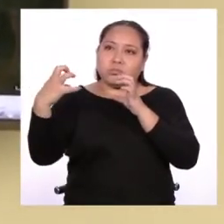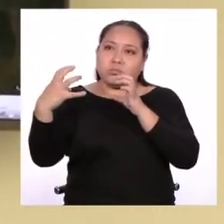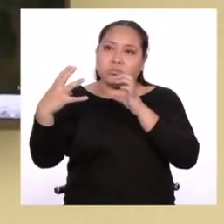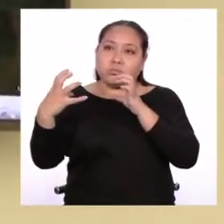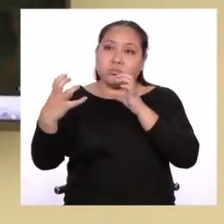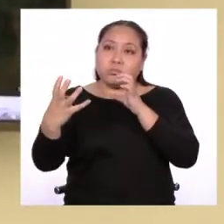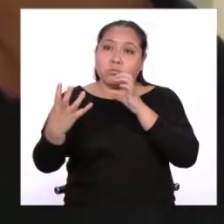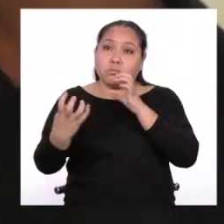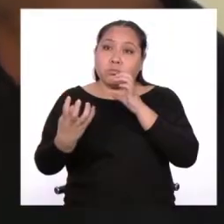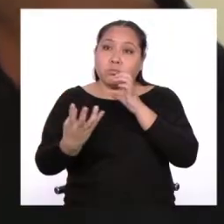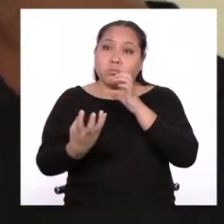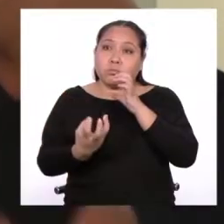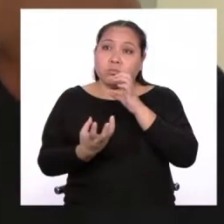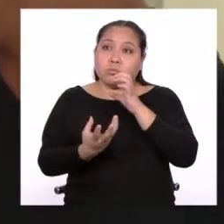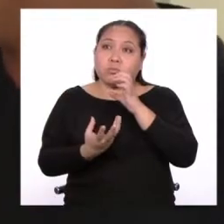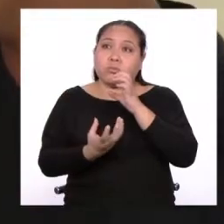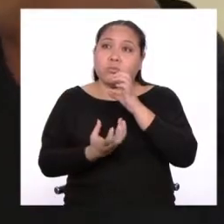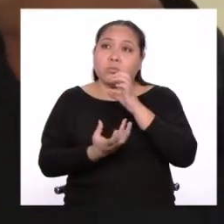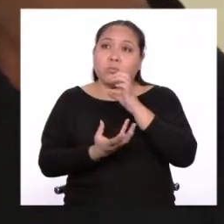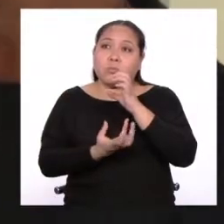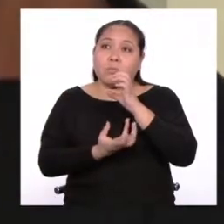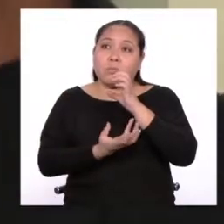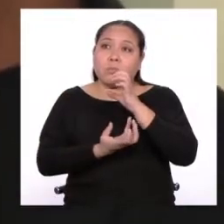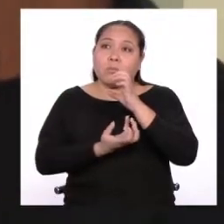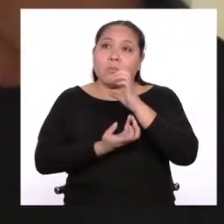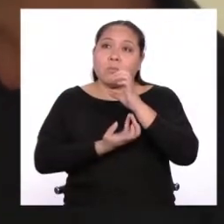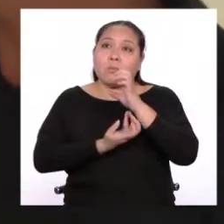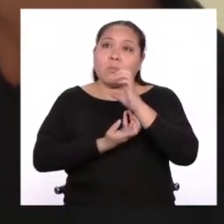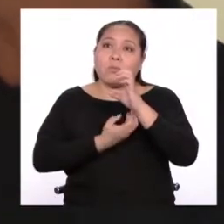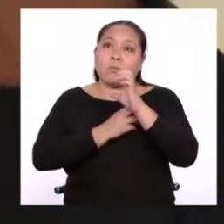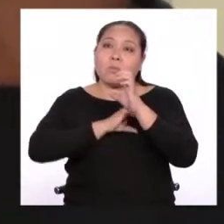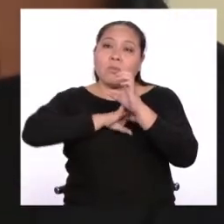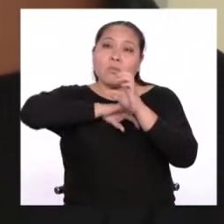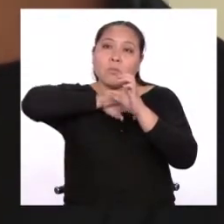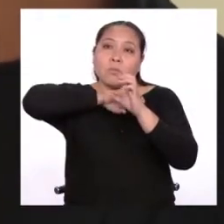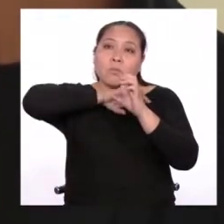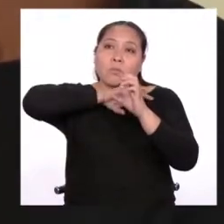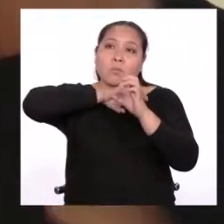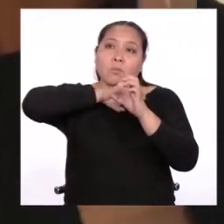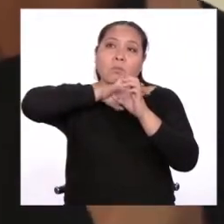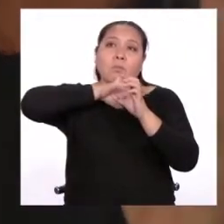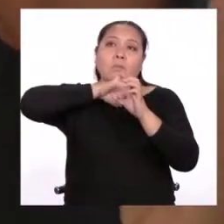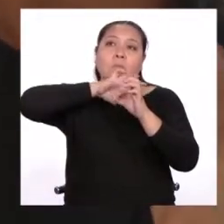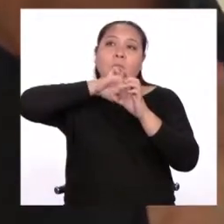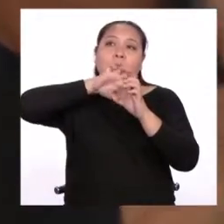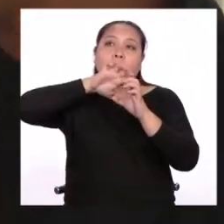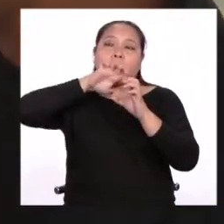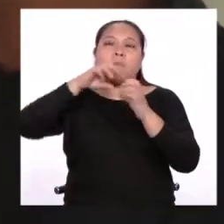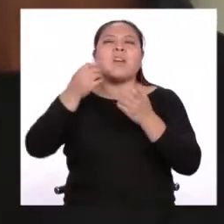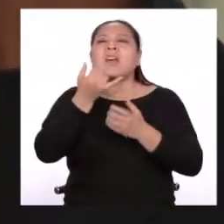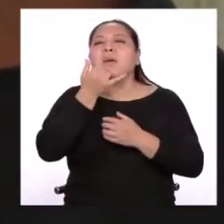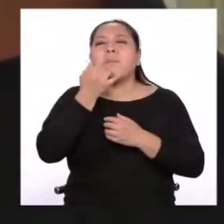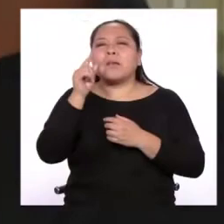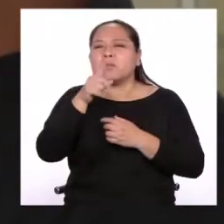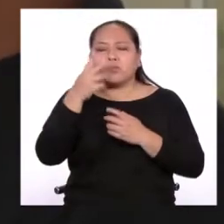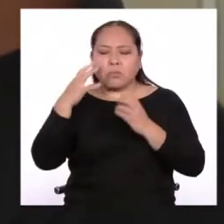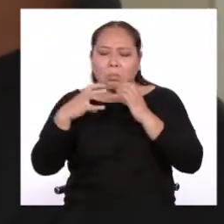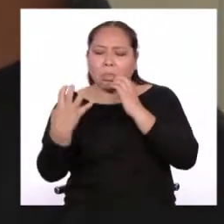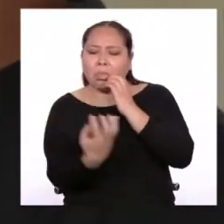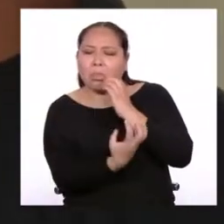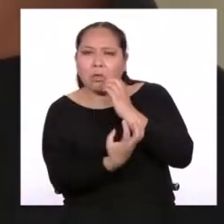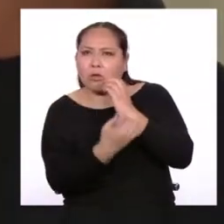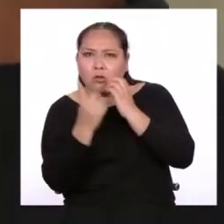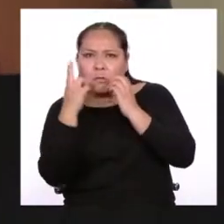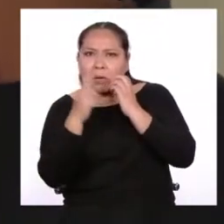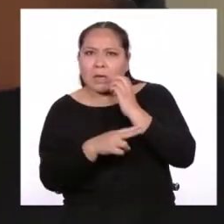o no está captando la señal, la antena que tenemos aquí. Claro, porque está fuera del círculo de visibilidad. pasa ahí? Está a ciegas y ustedes, a través de los